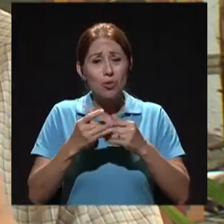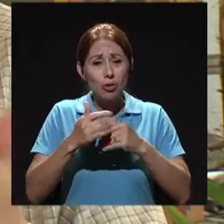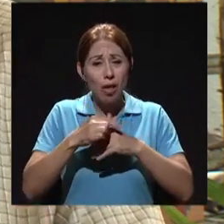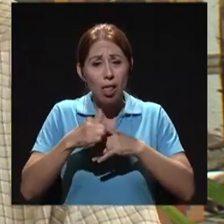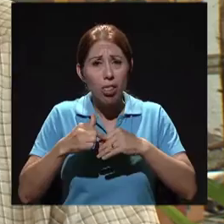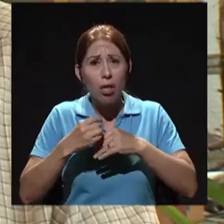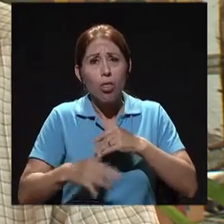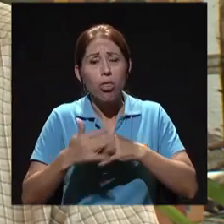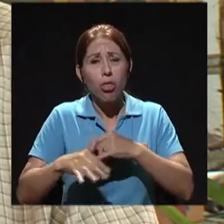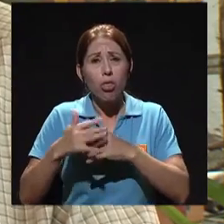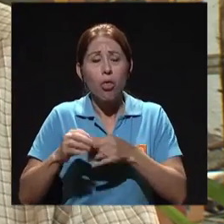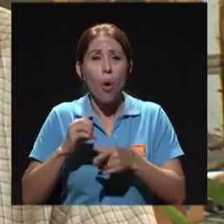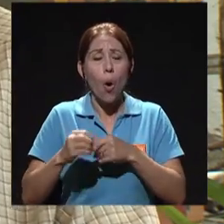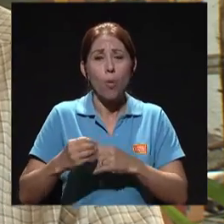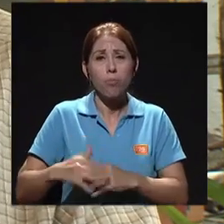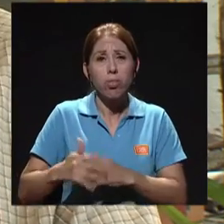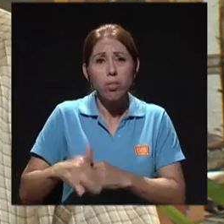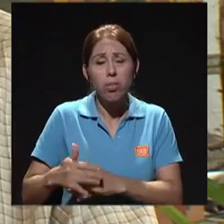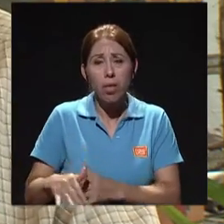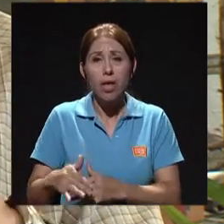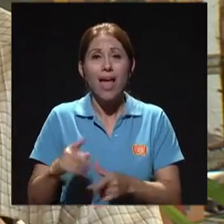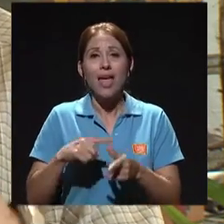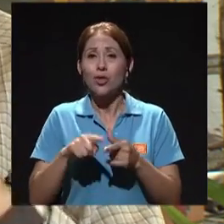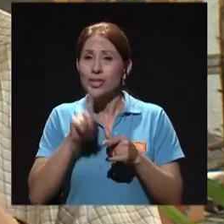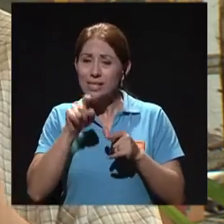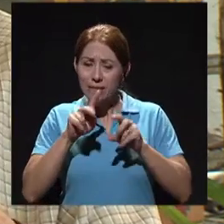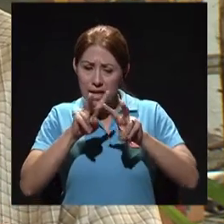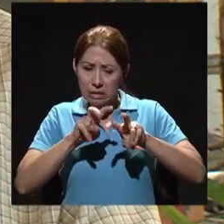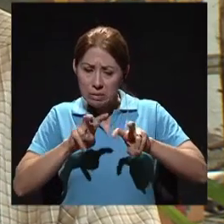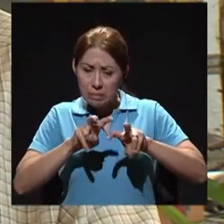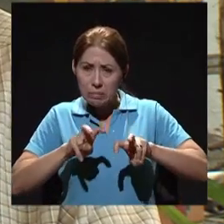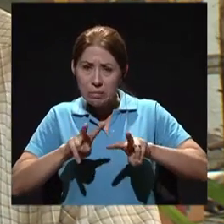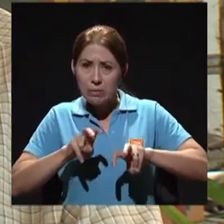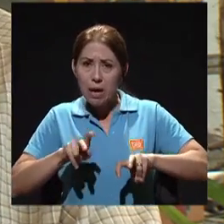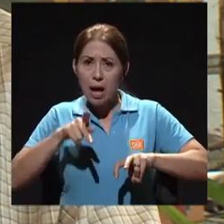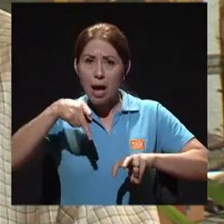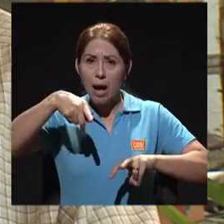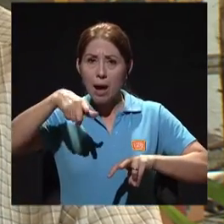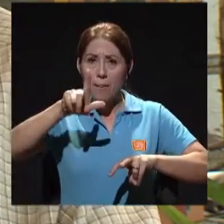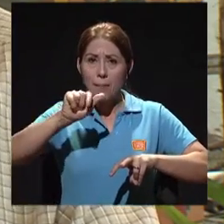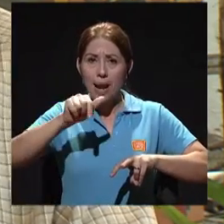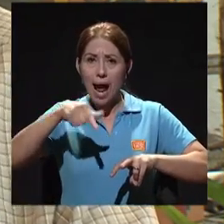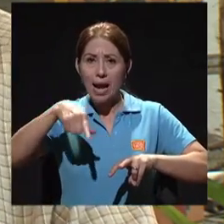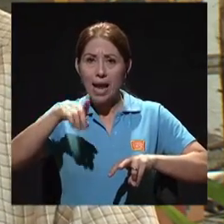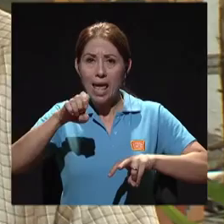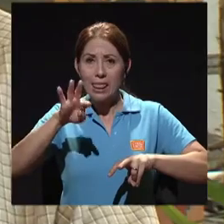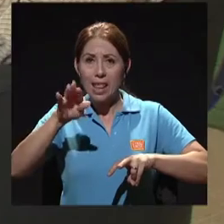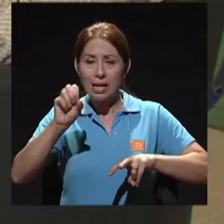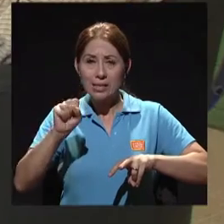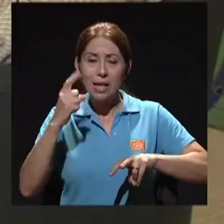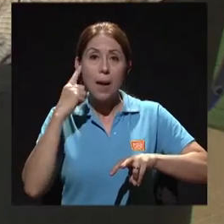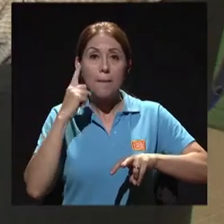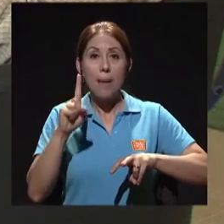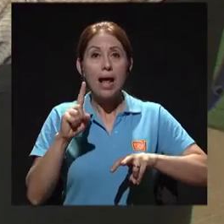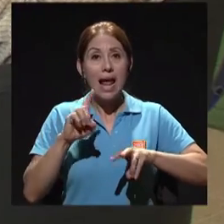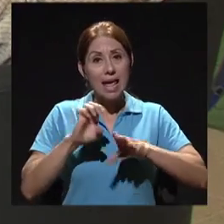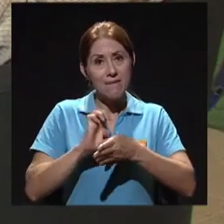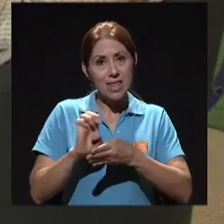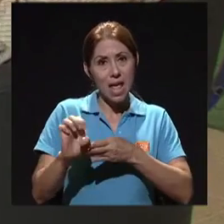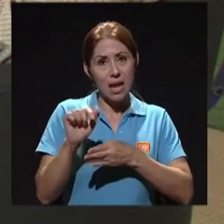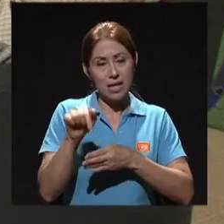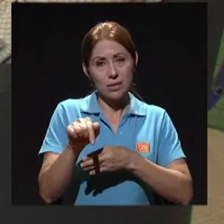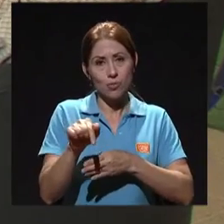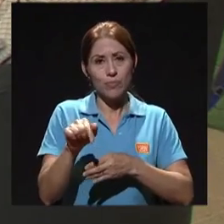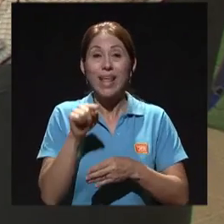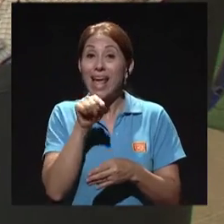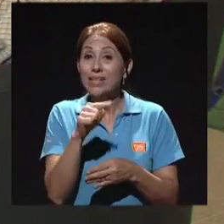que examinar las plaquetas, que son las celulitas que tienen que ver con evitar los sangrados. Eso únicamente